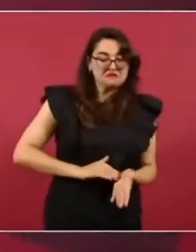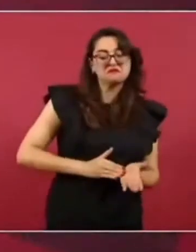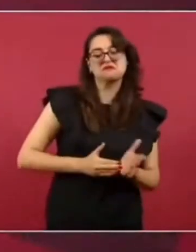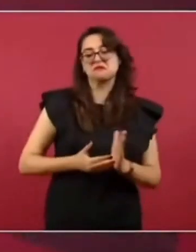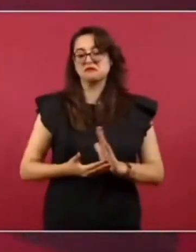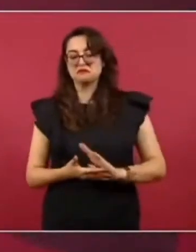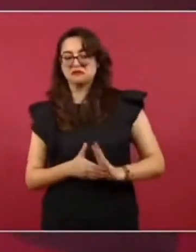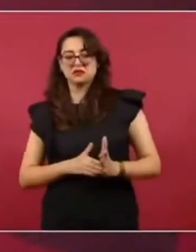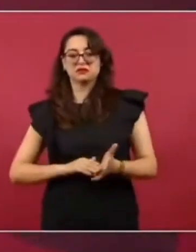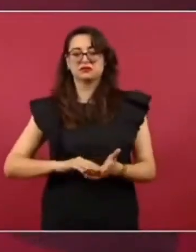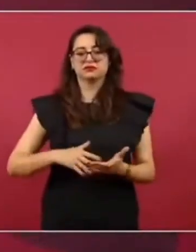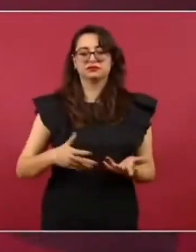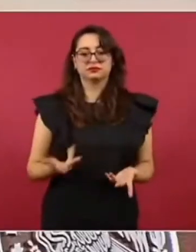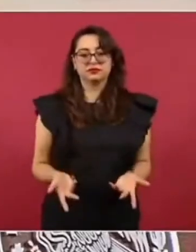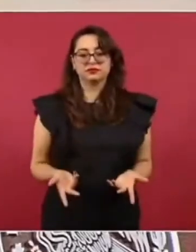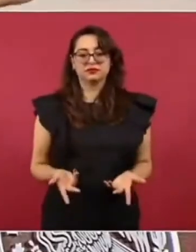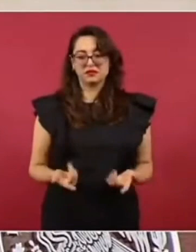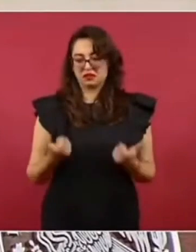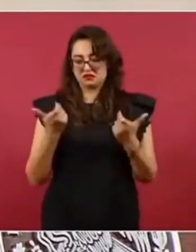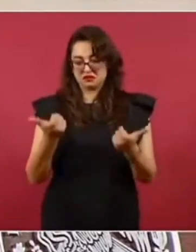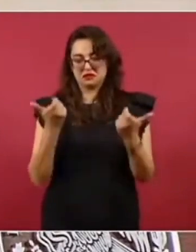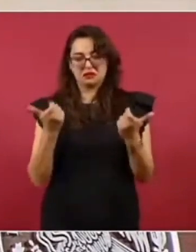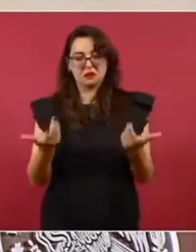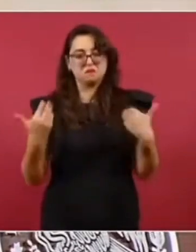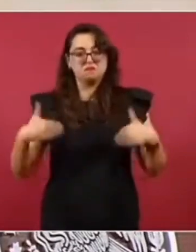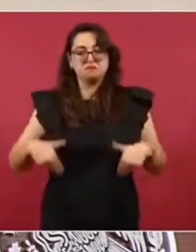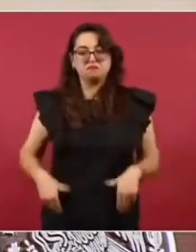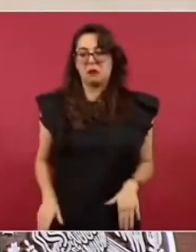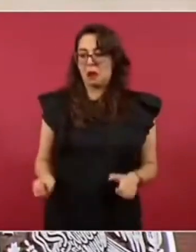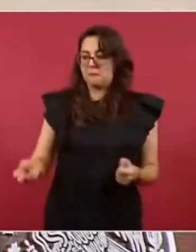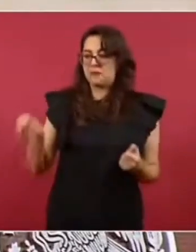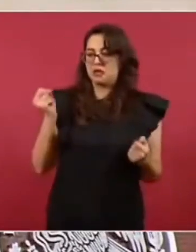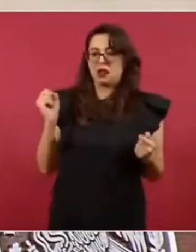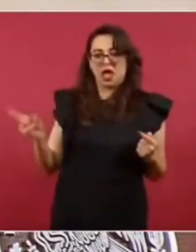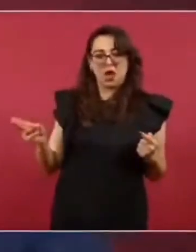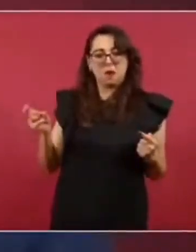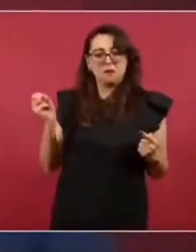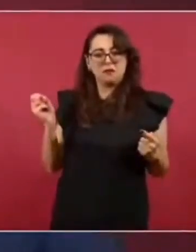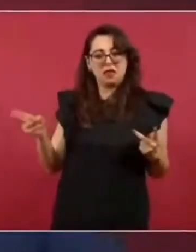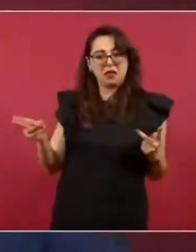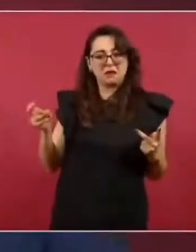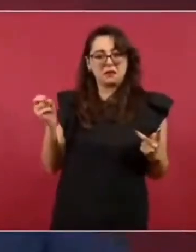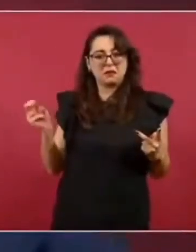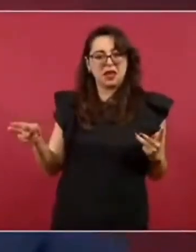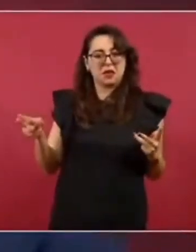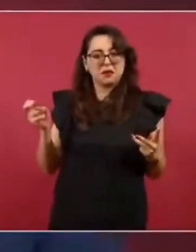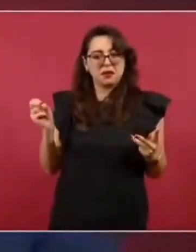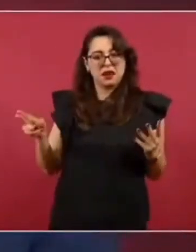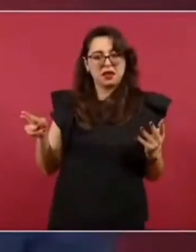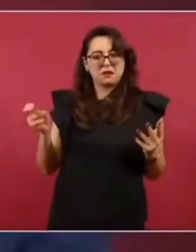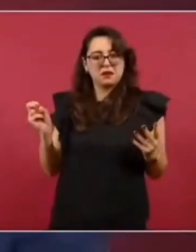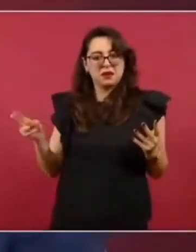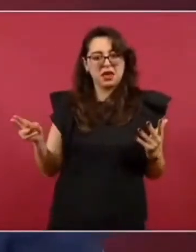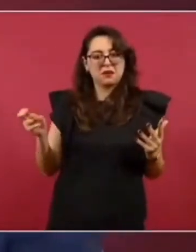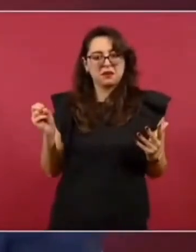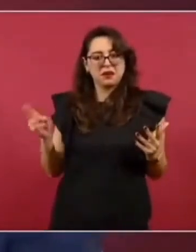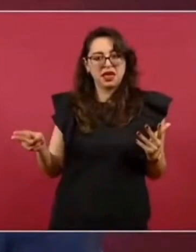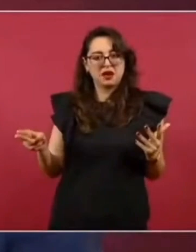tienen esos privilegios violando flagrantemente la Constitución.